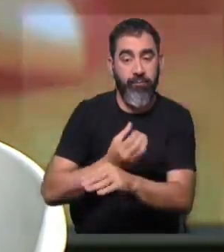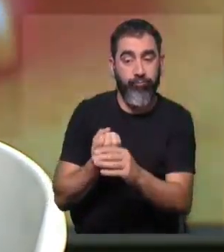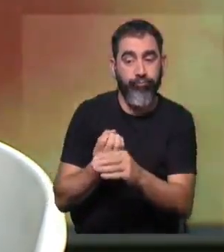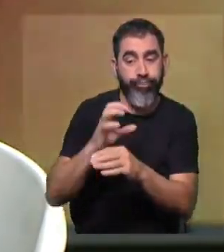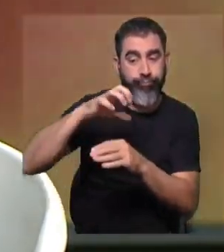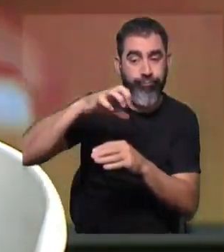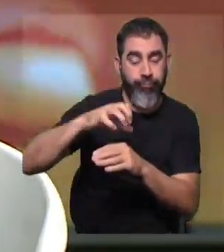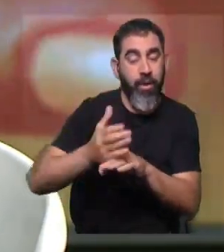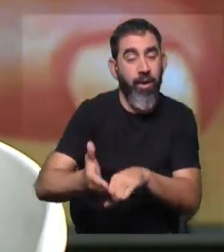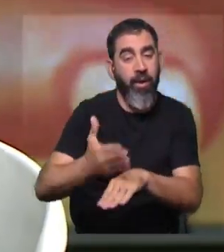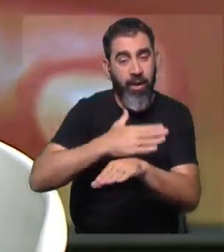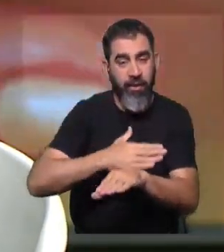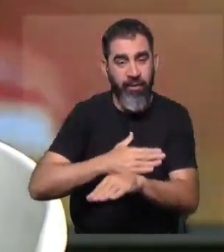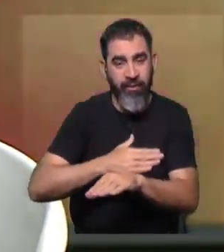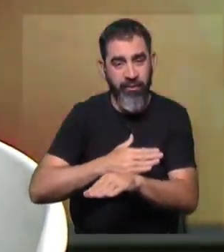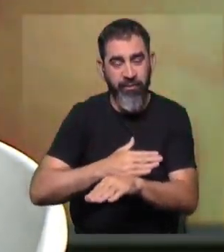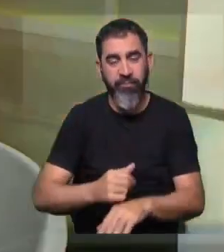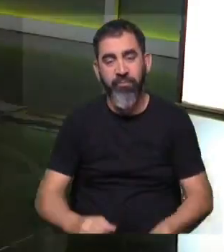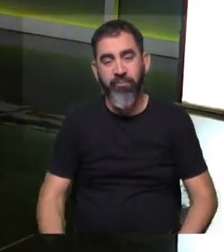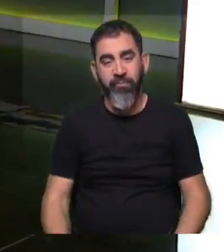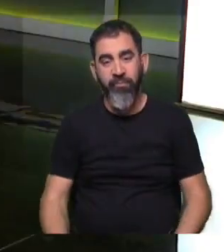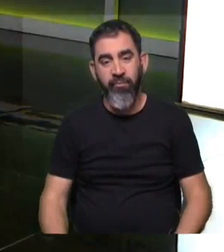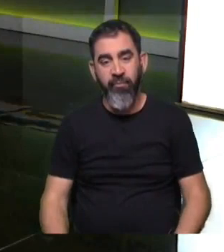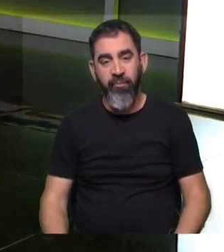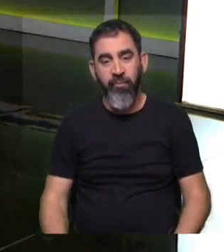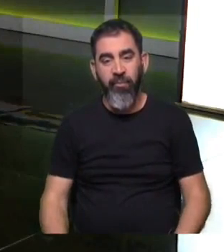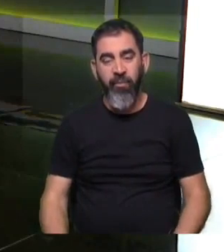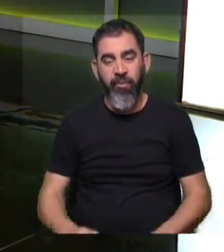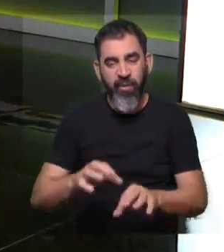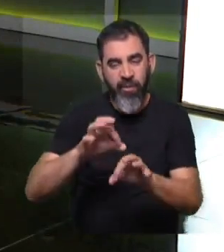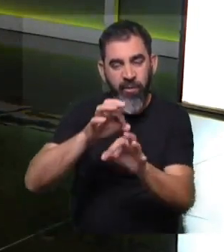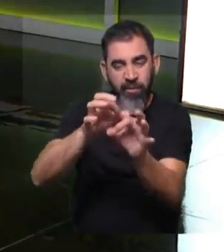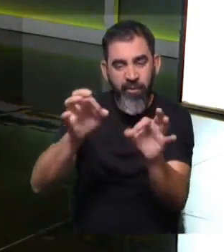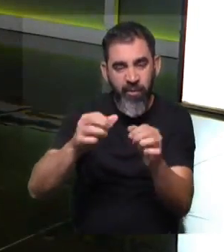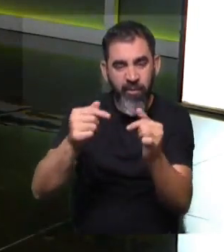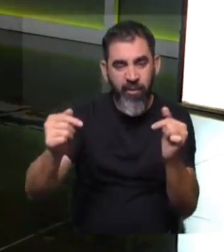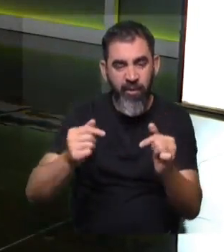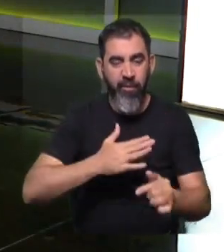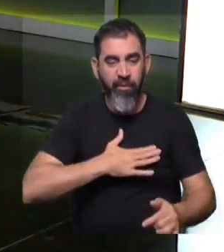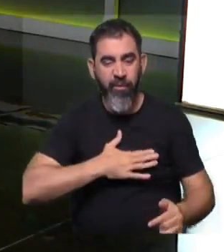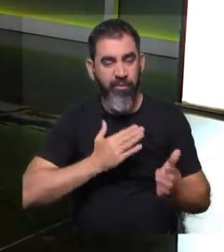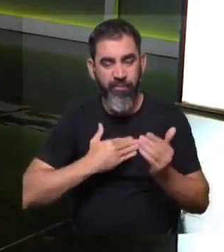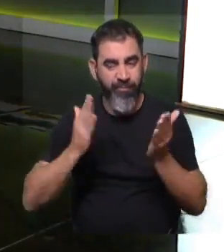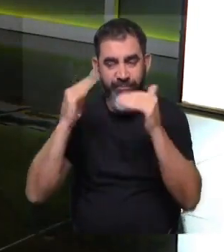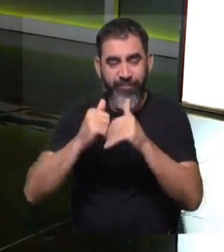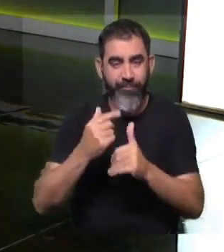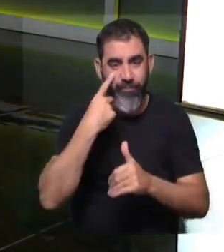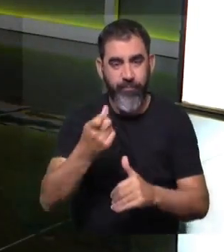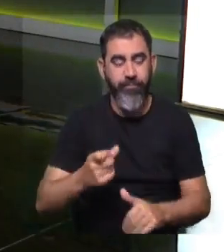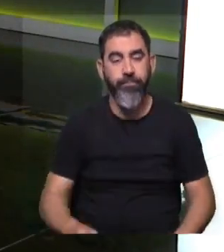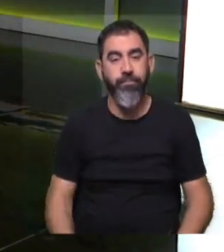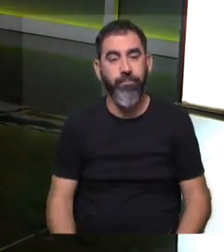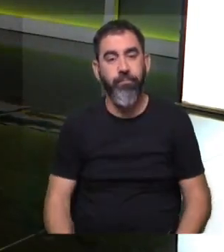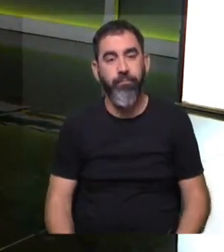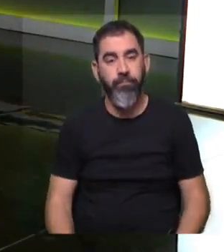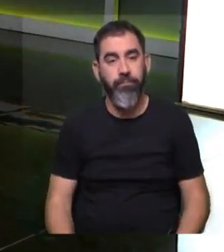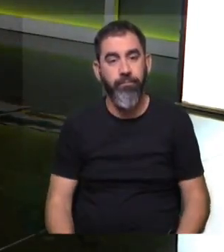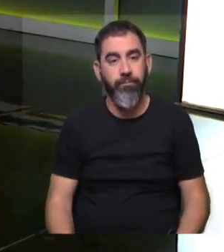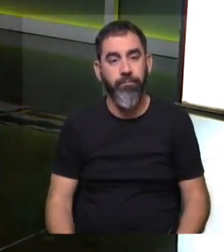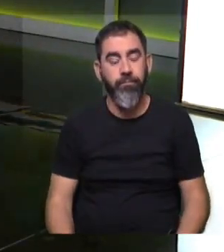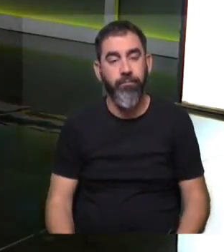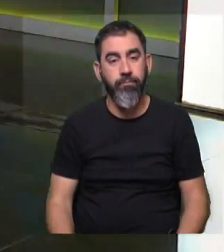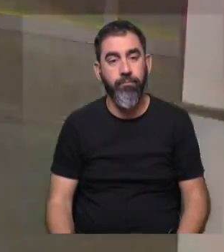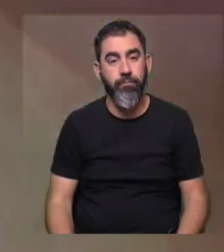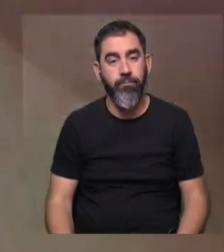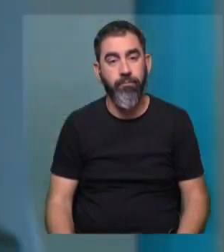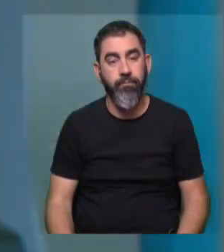manifieste. Estamos buscando indicios, por ejemplo, ciertos tipos de microcalcificaciones que palpándolas no las vamos a encontrar. Está claro. Además,